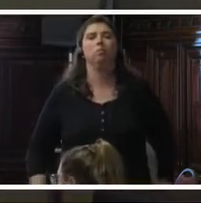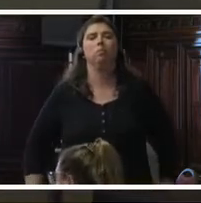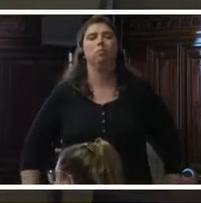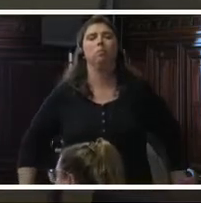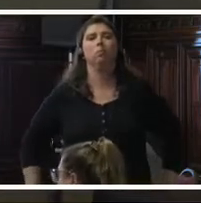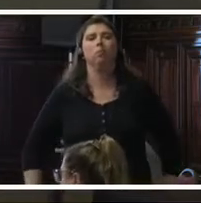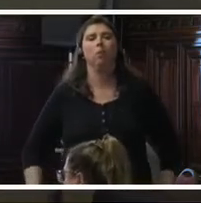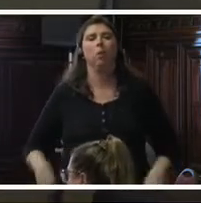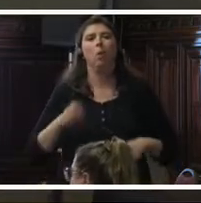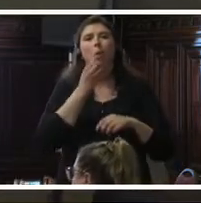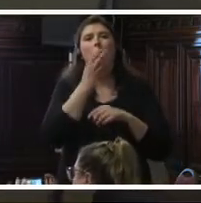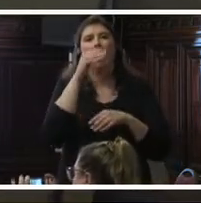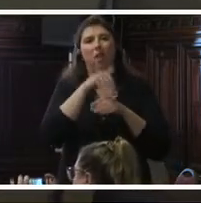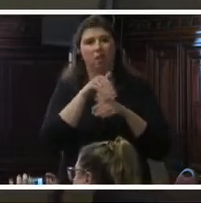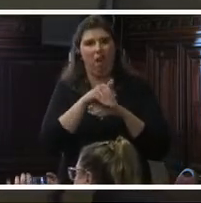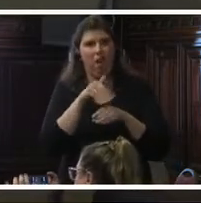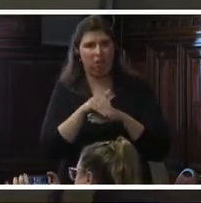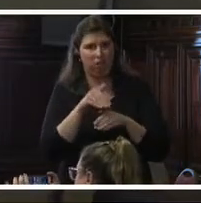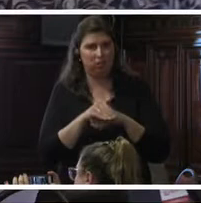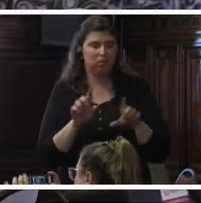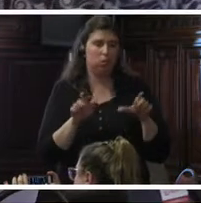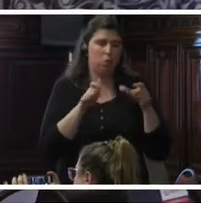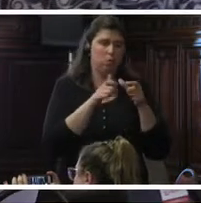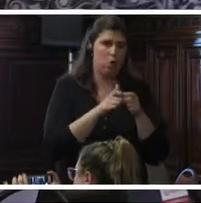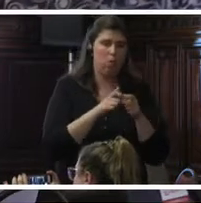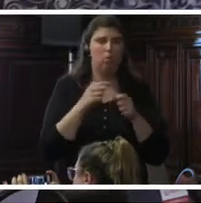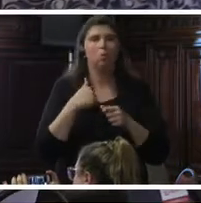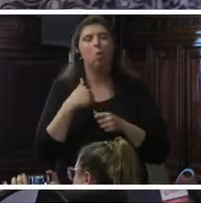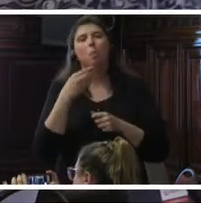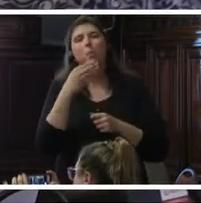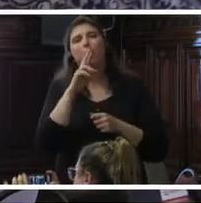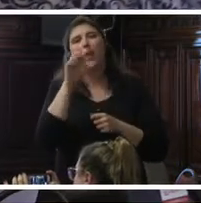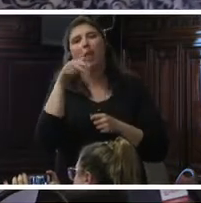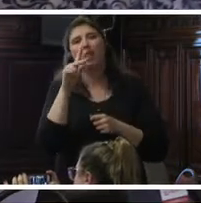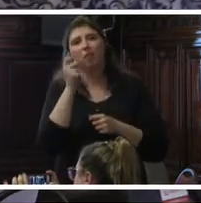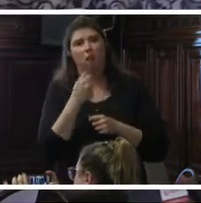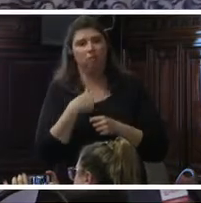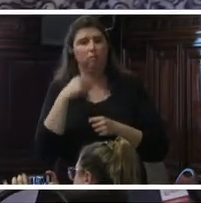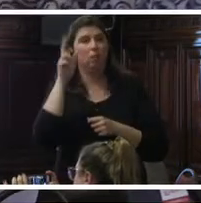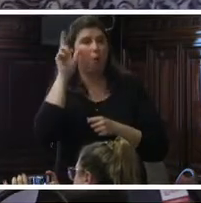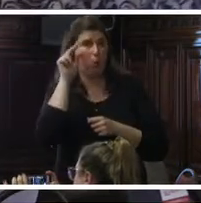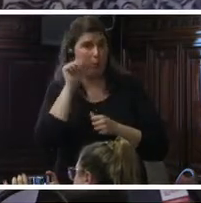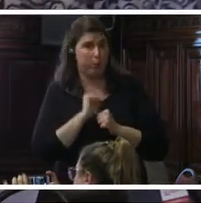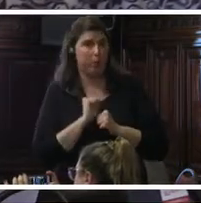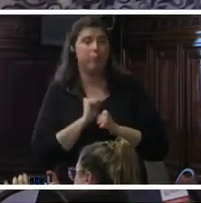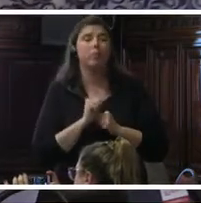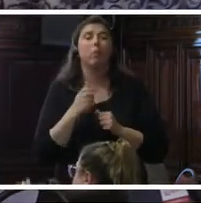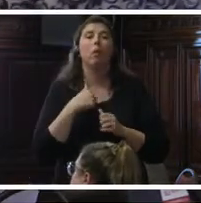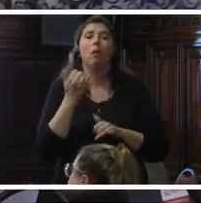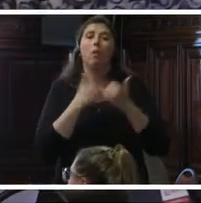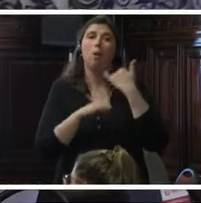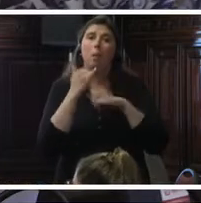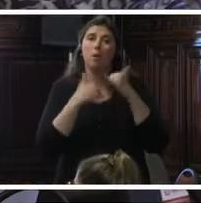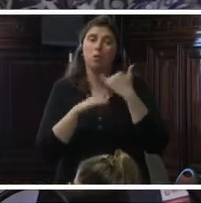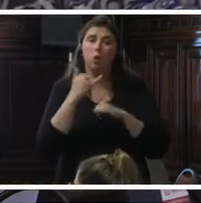Buenas tardes, comisionado y comisionadas. Mi nombre es Brenda Álvarez, de Promsex Perú. Según información del Centro Nacional